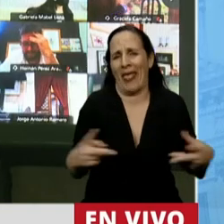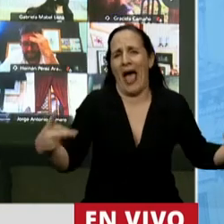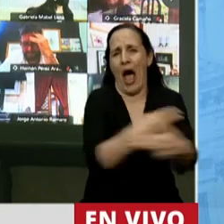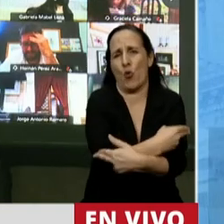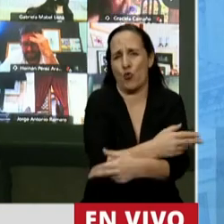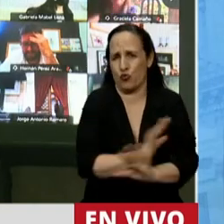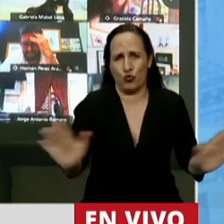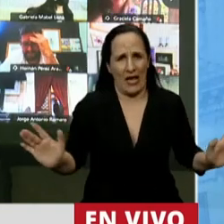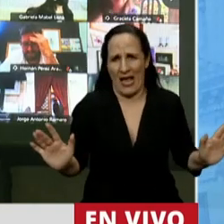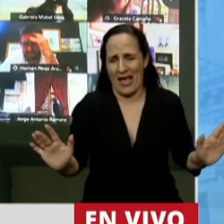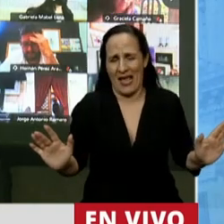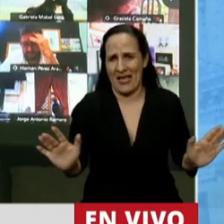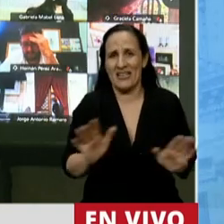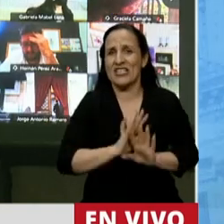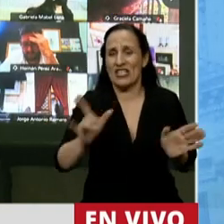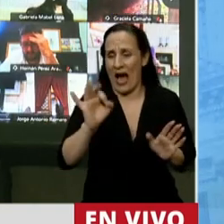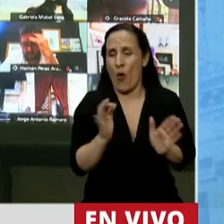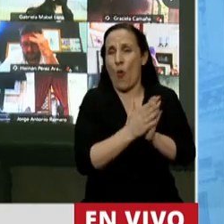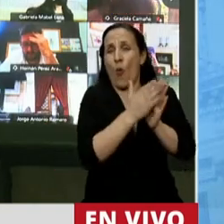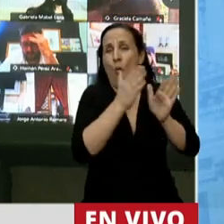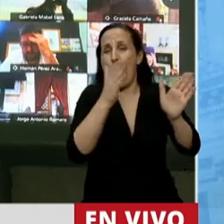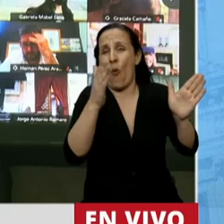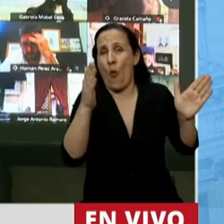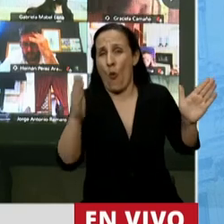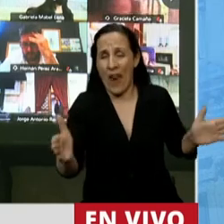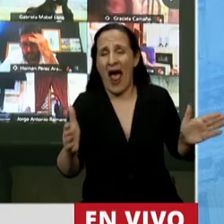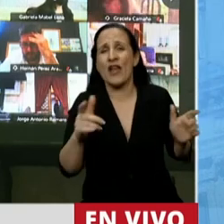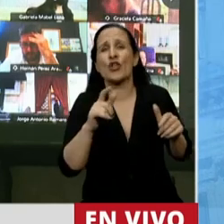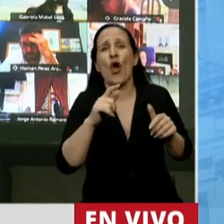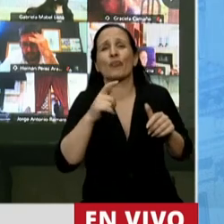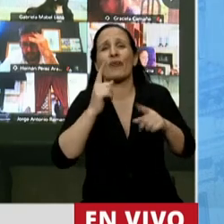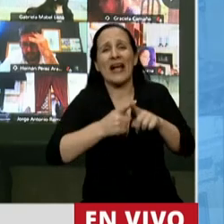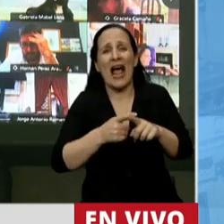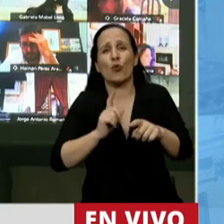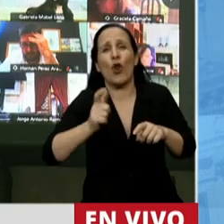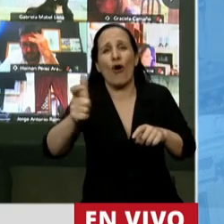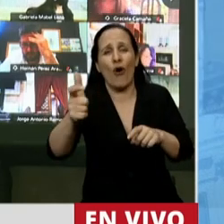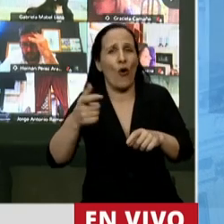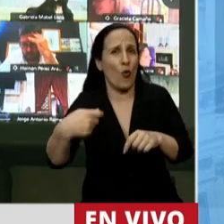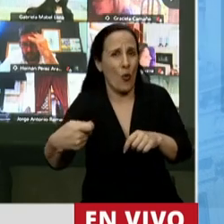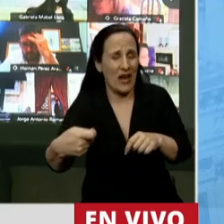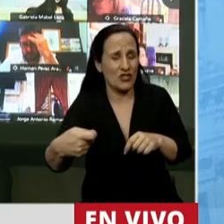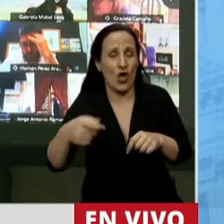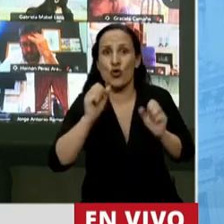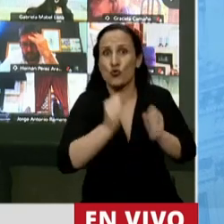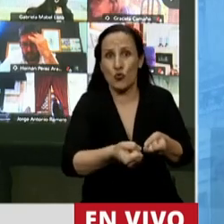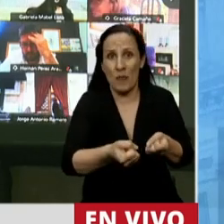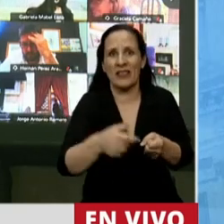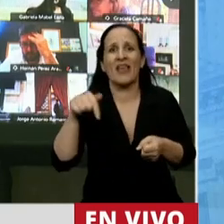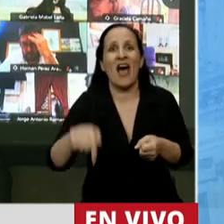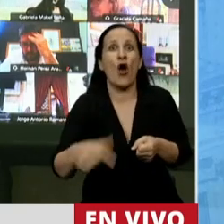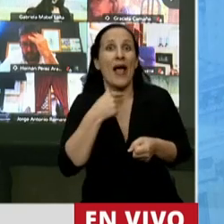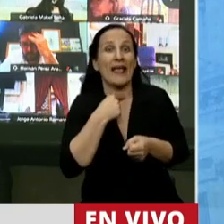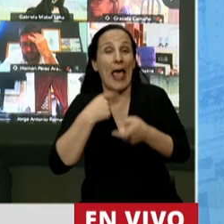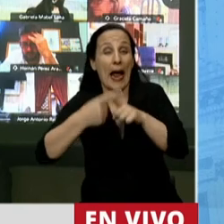así como han suspendido durante todo un año una fórmula de movilidad jubilatoria y ahora pretenden imponer una